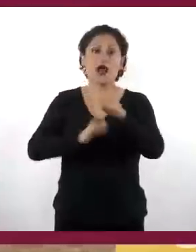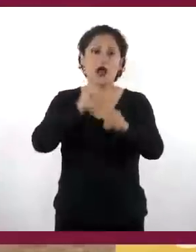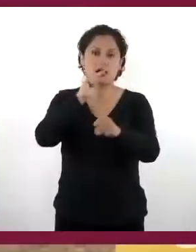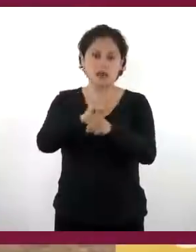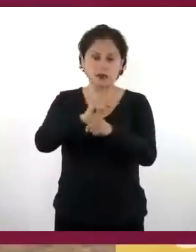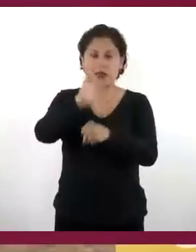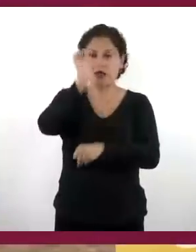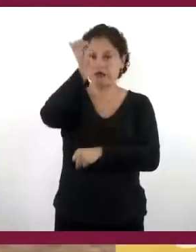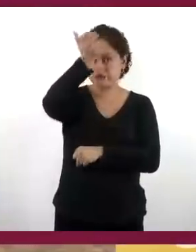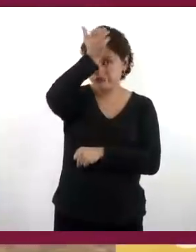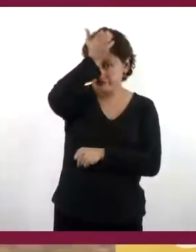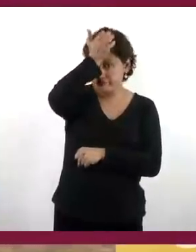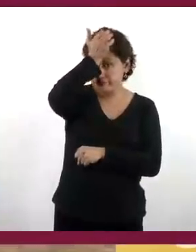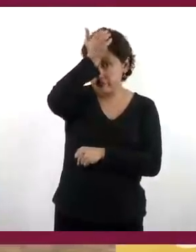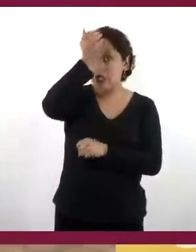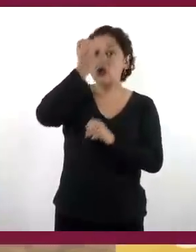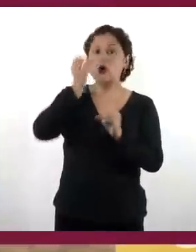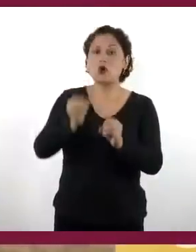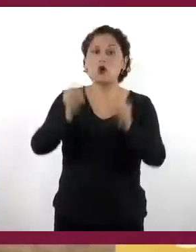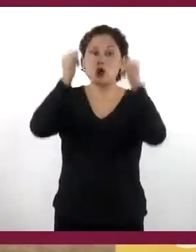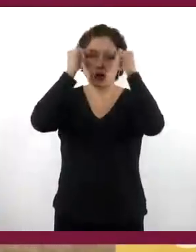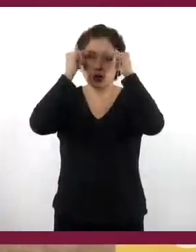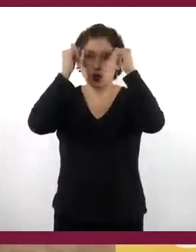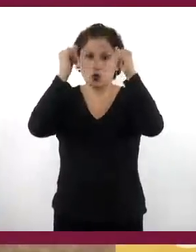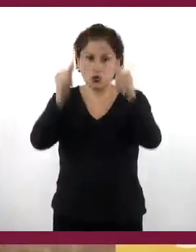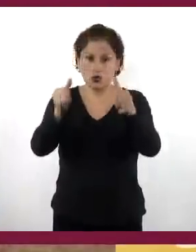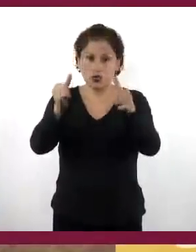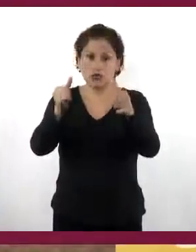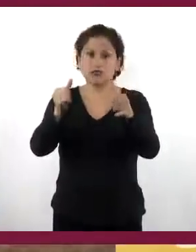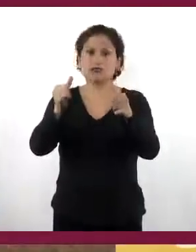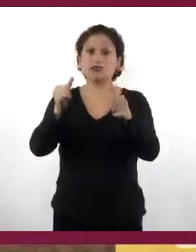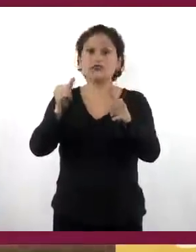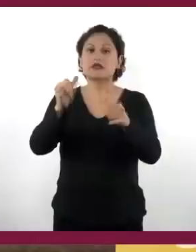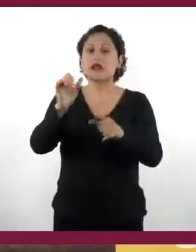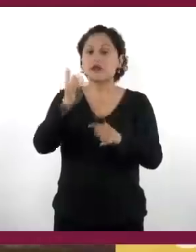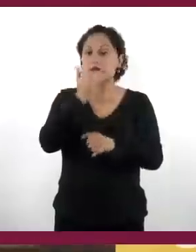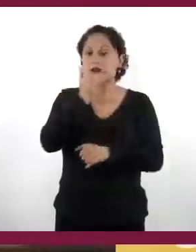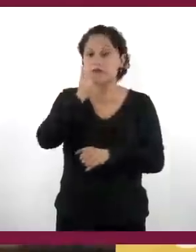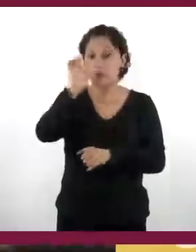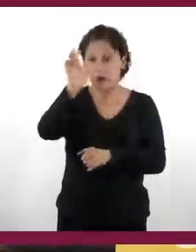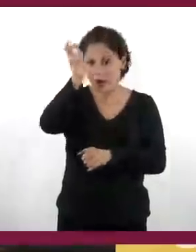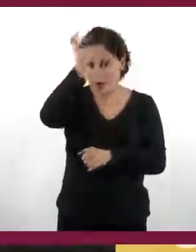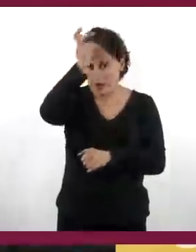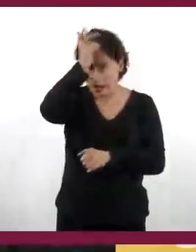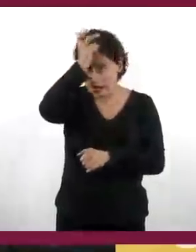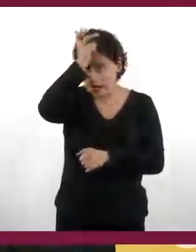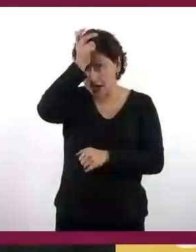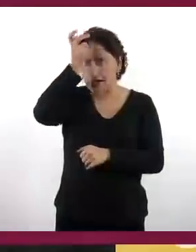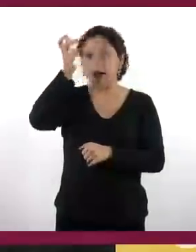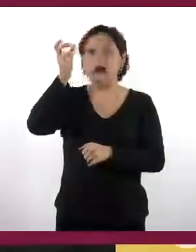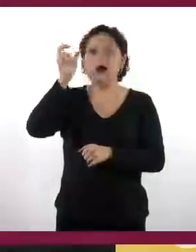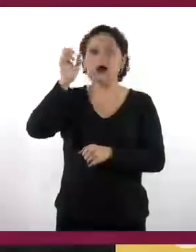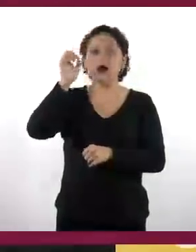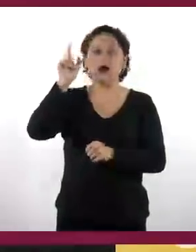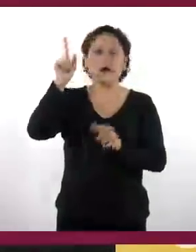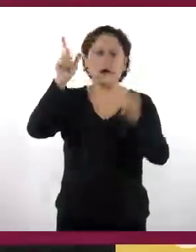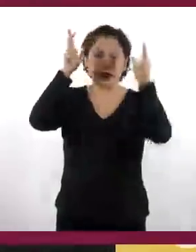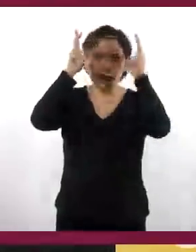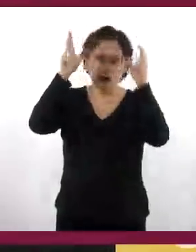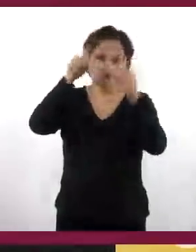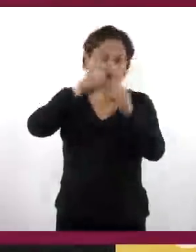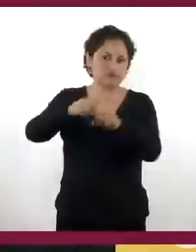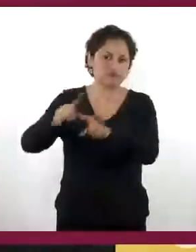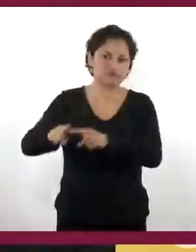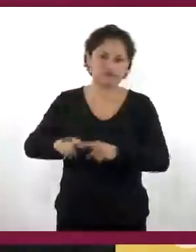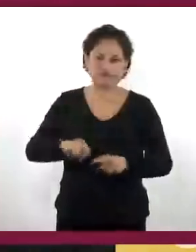ganado bovino y ganado menor, reces y, perdón, cabras y ovejas. Esa fue la institución de la hacienda en